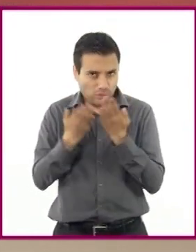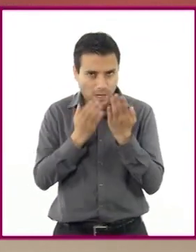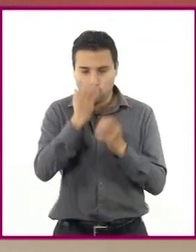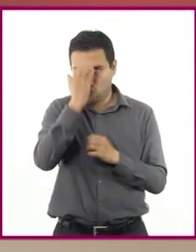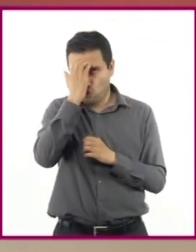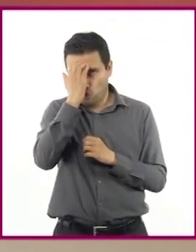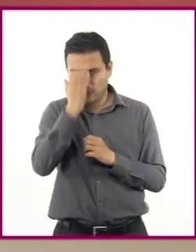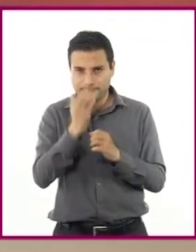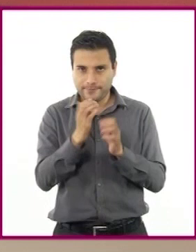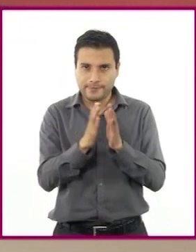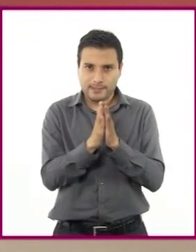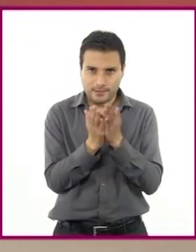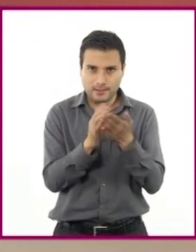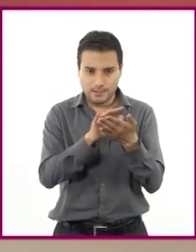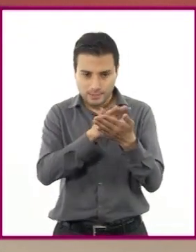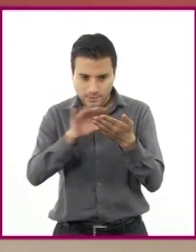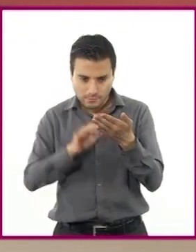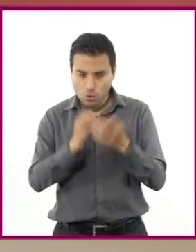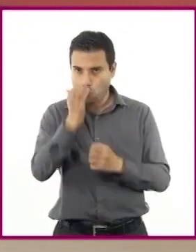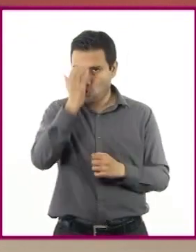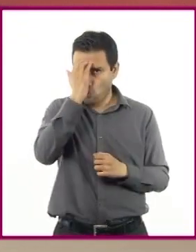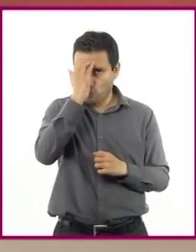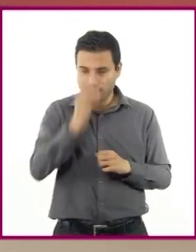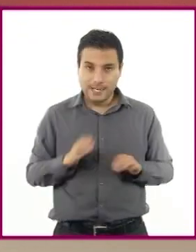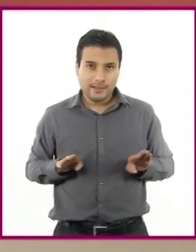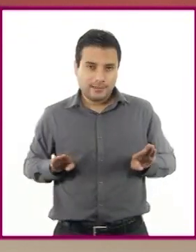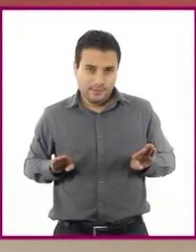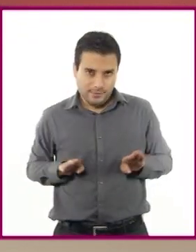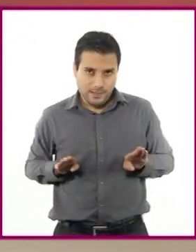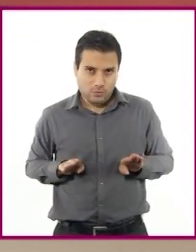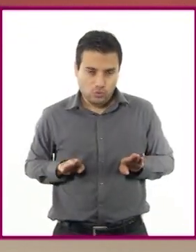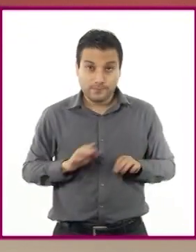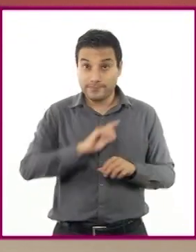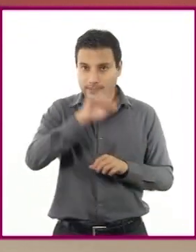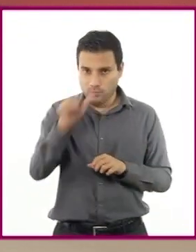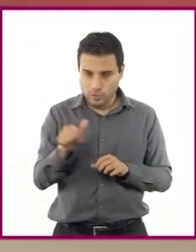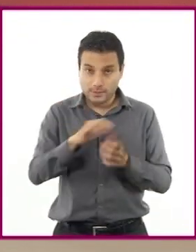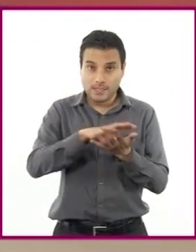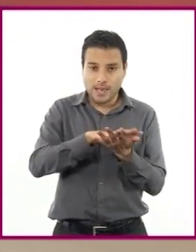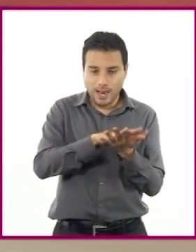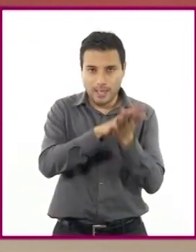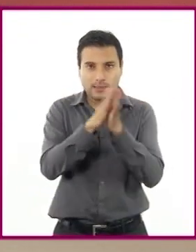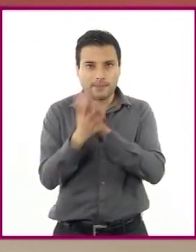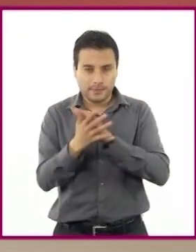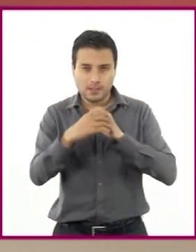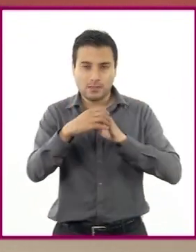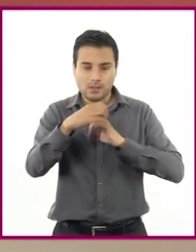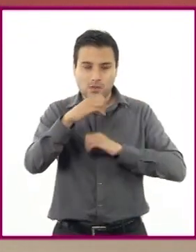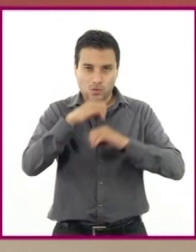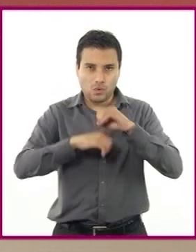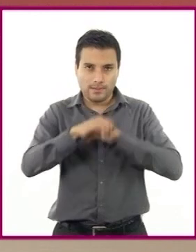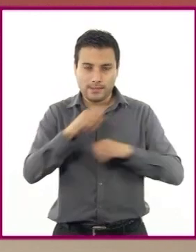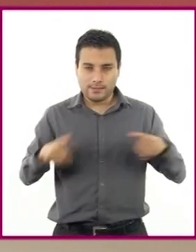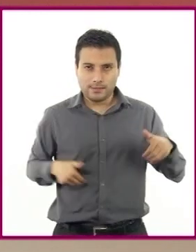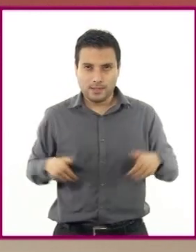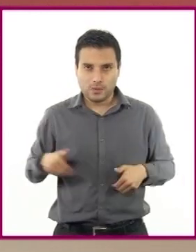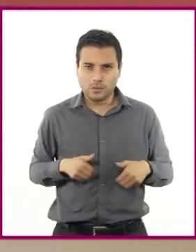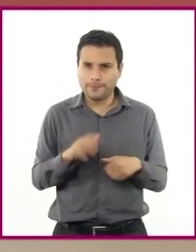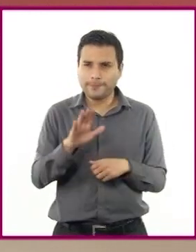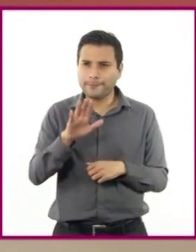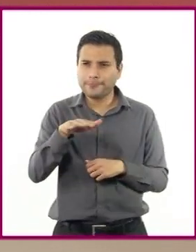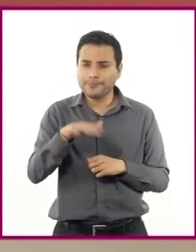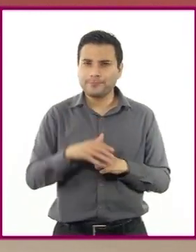del texto narrativo y los del texto teatral para adaptar historias al teatro. Maestra,